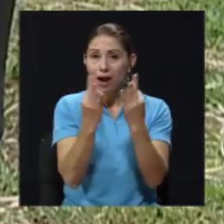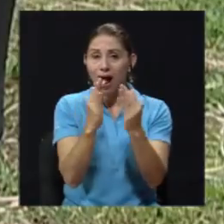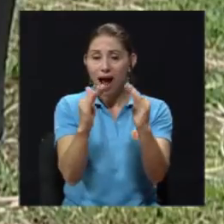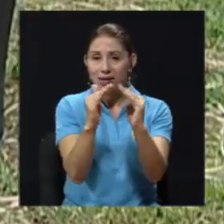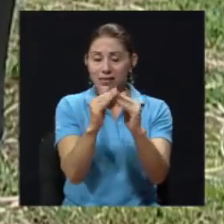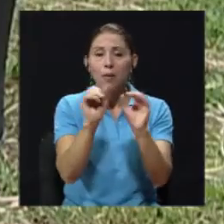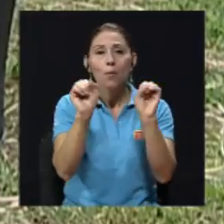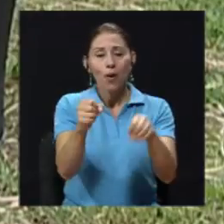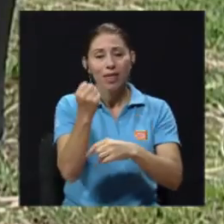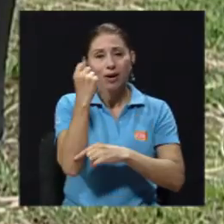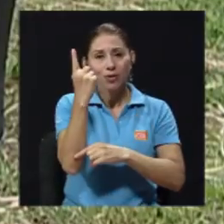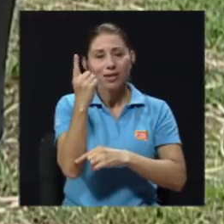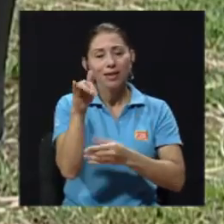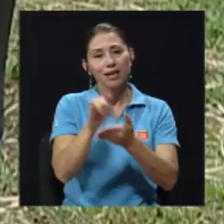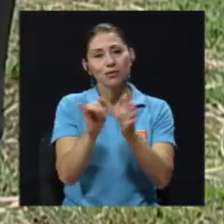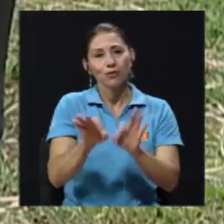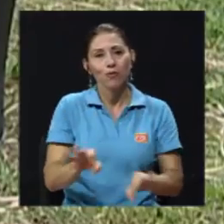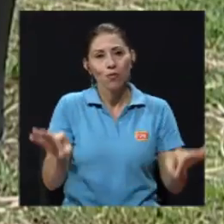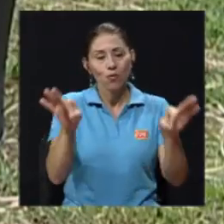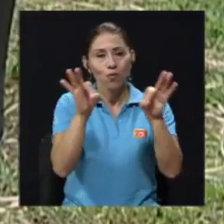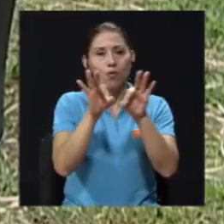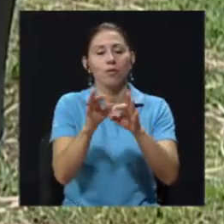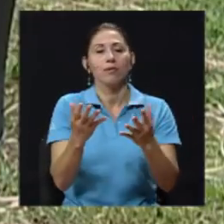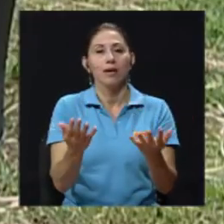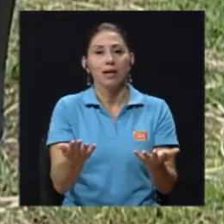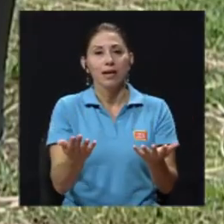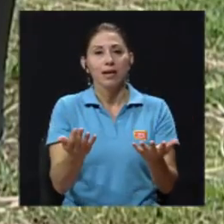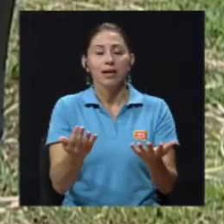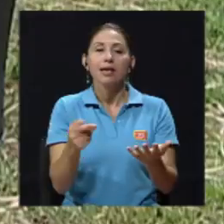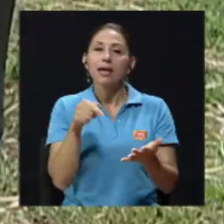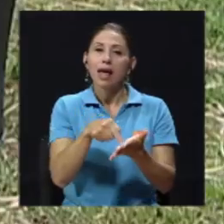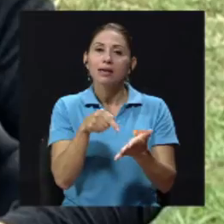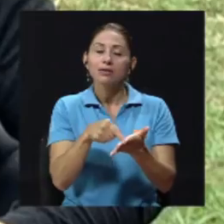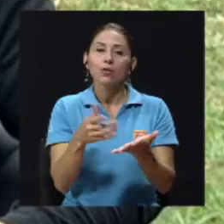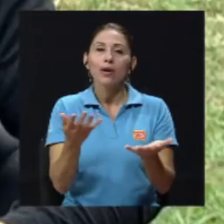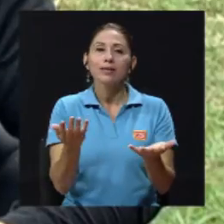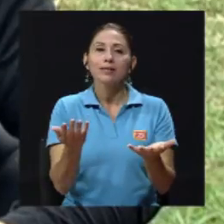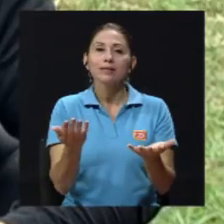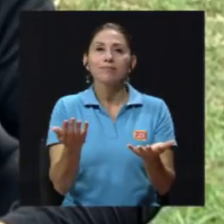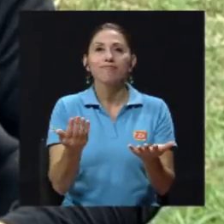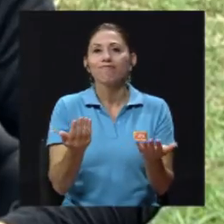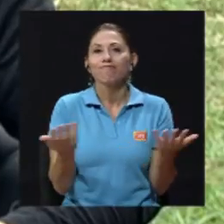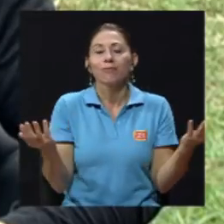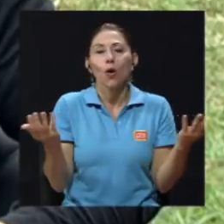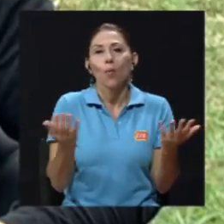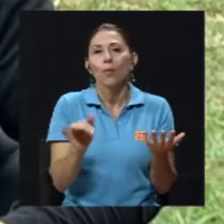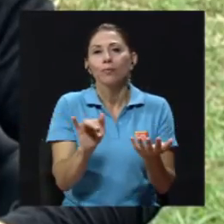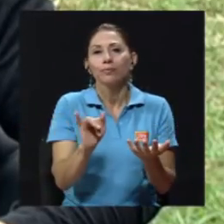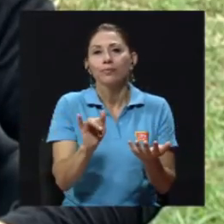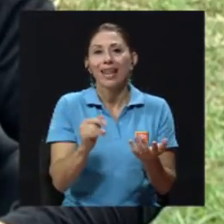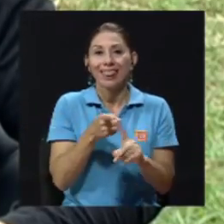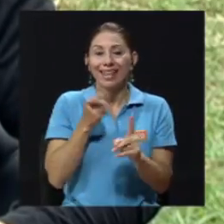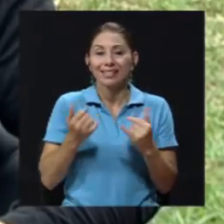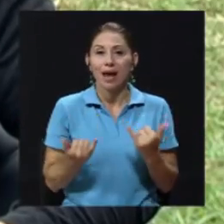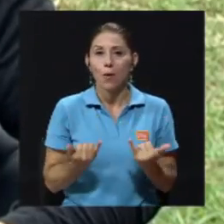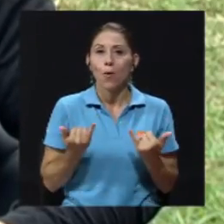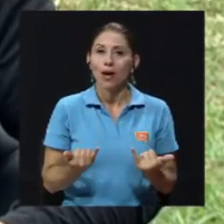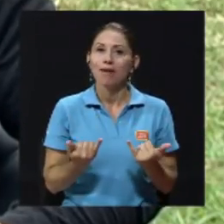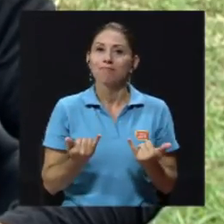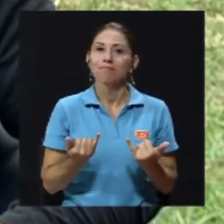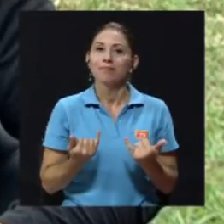comprender que esto es fundamental, que esto es importantísimo y que esto es casi que estarle ya desde ahora